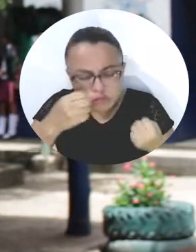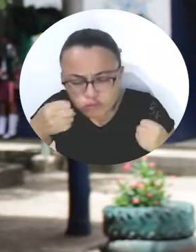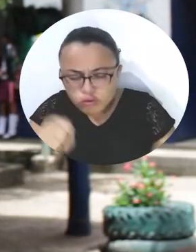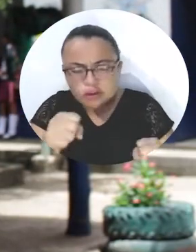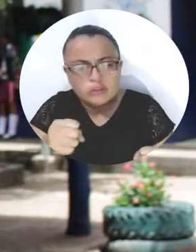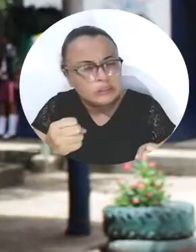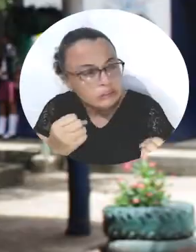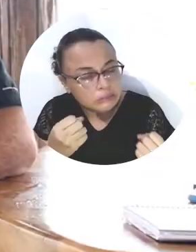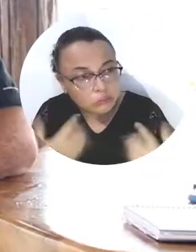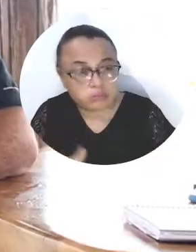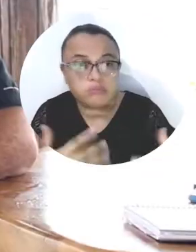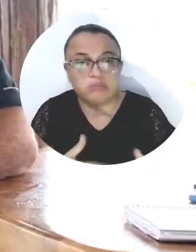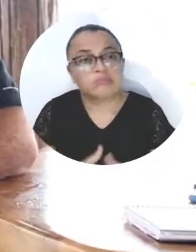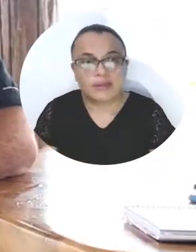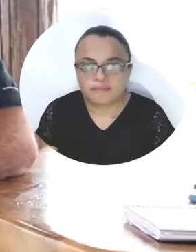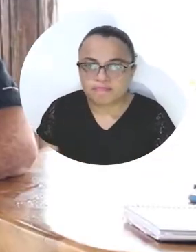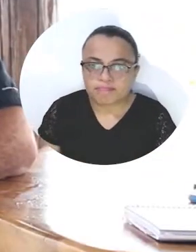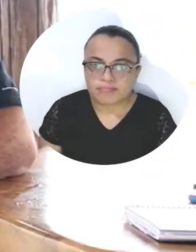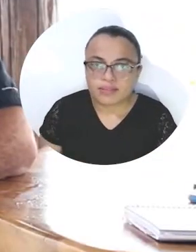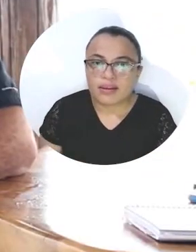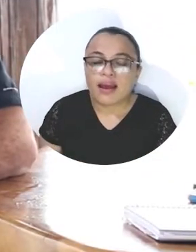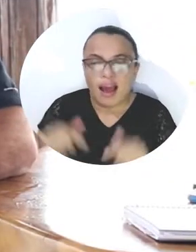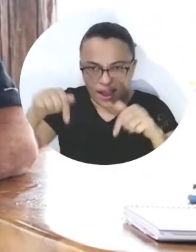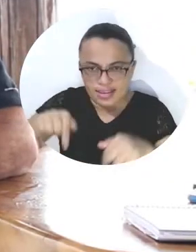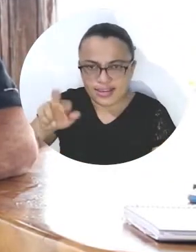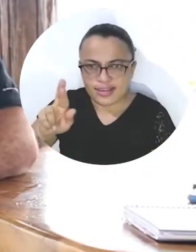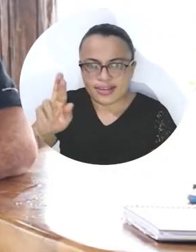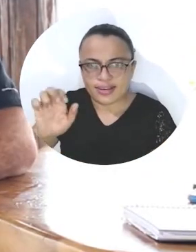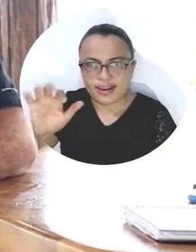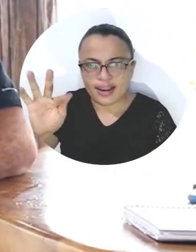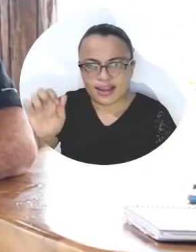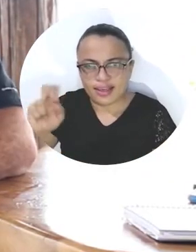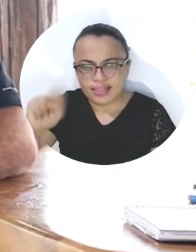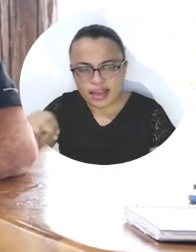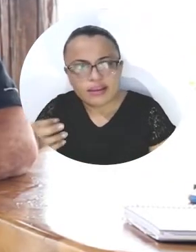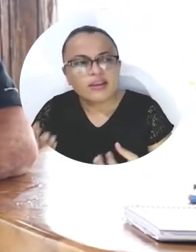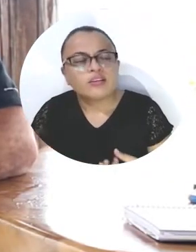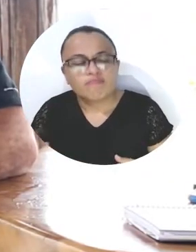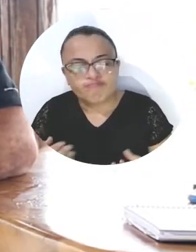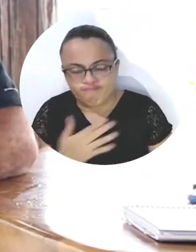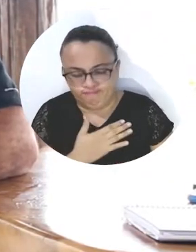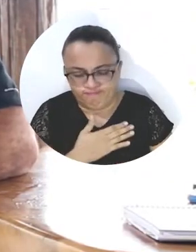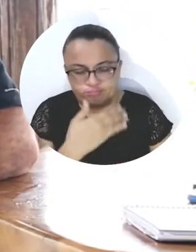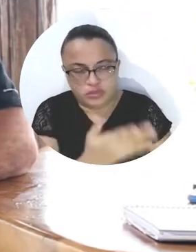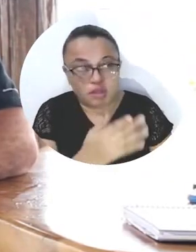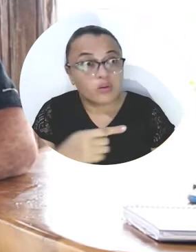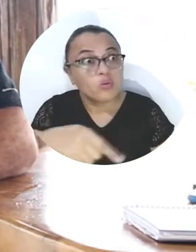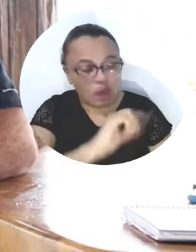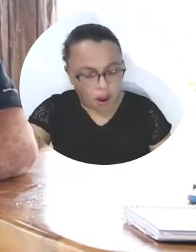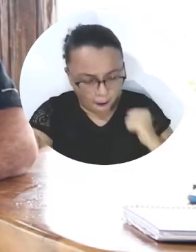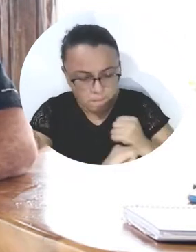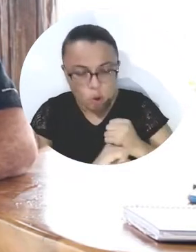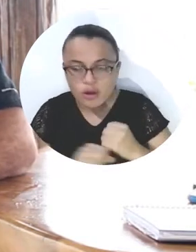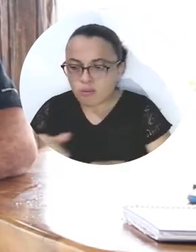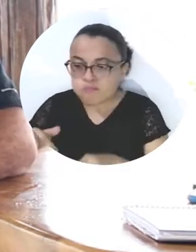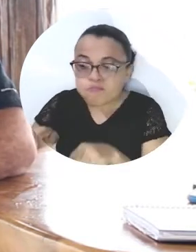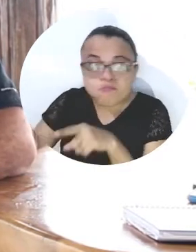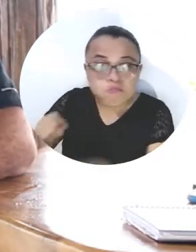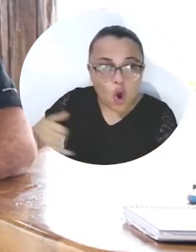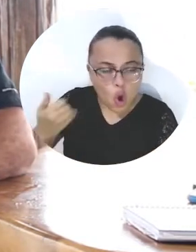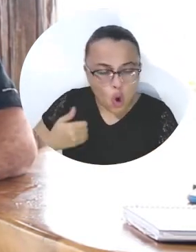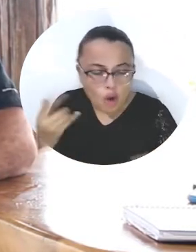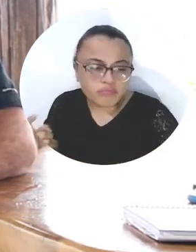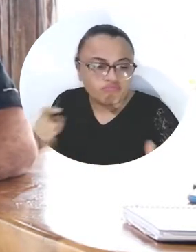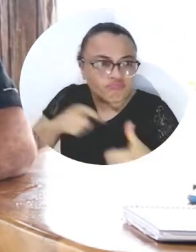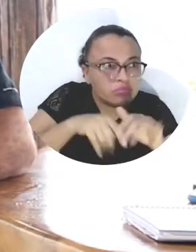dando todo su esfuerzo. En nombre de todos los reteneros, darle una felicitación más por apoyar a que nuestros jóvenes accedan a la Universidad